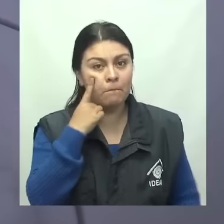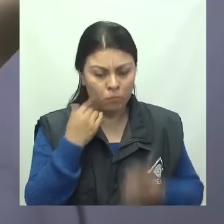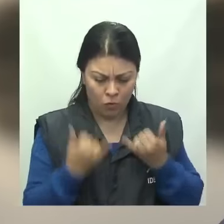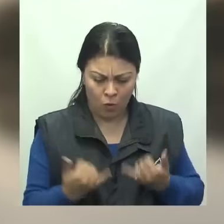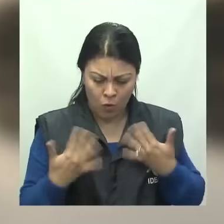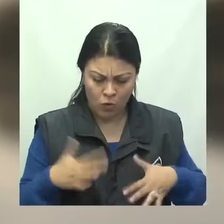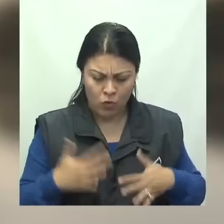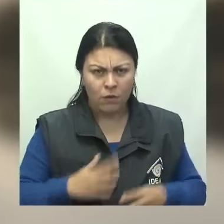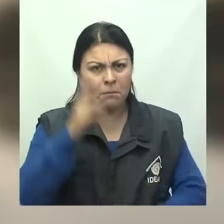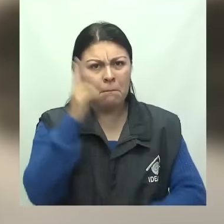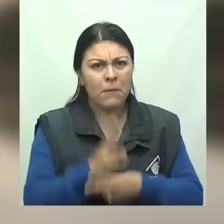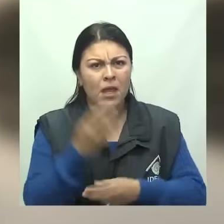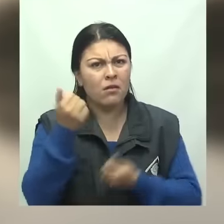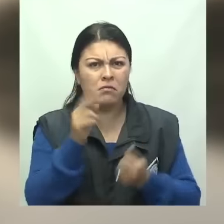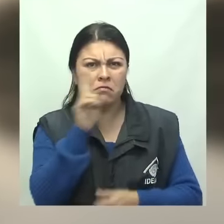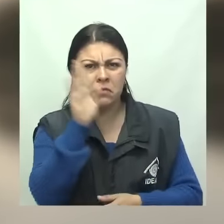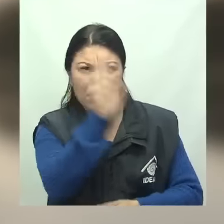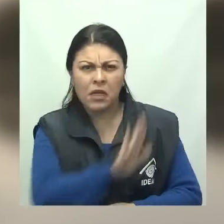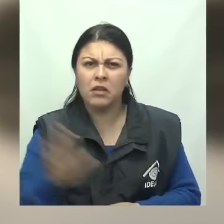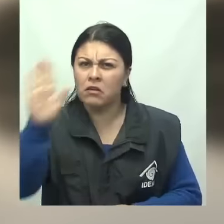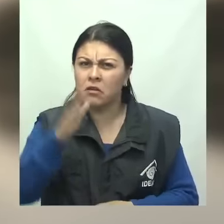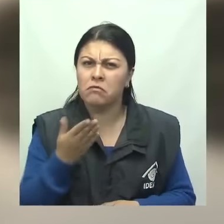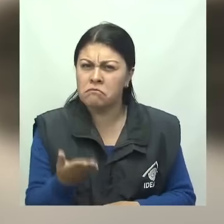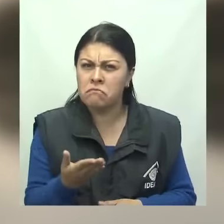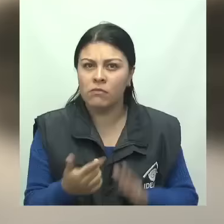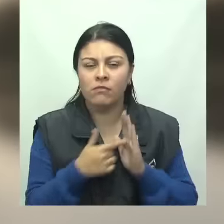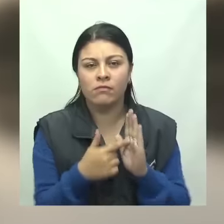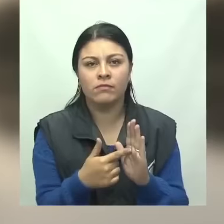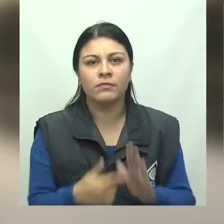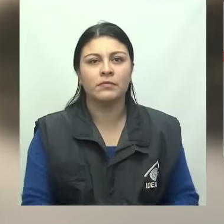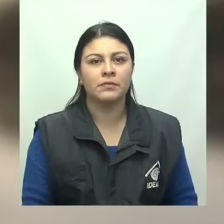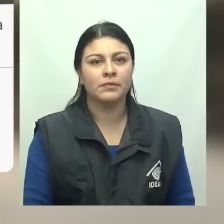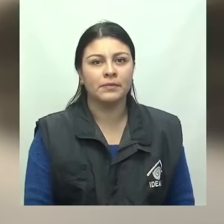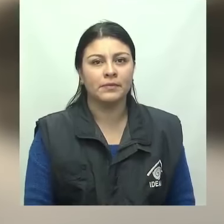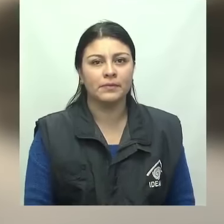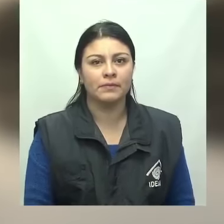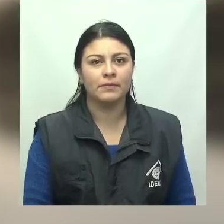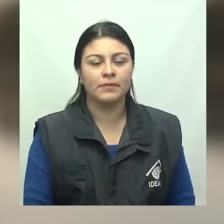Ahora, mucha atención a las principales alertas para hoy a nivel nacional.